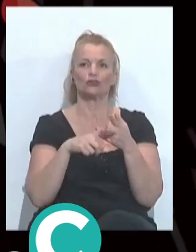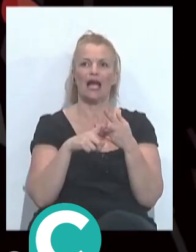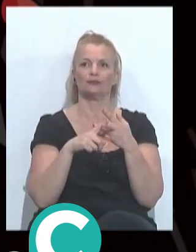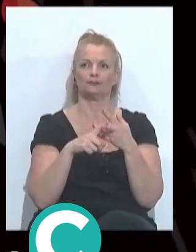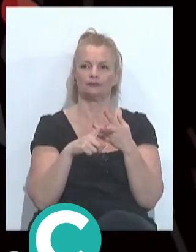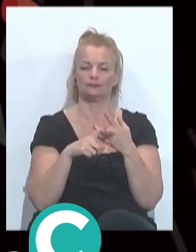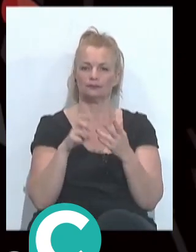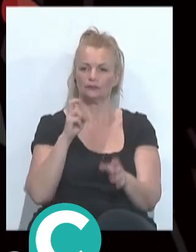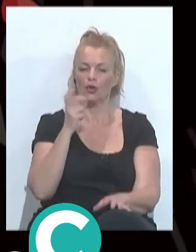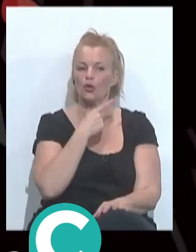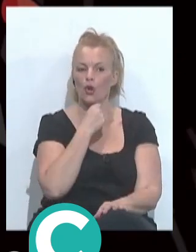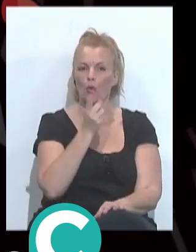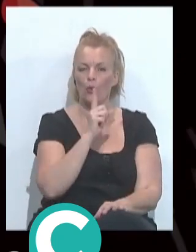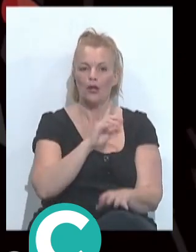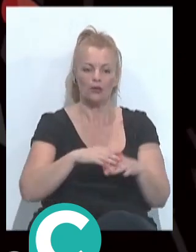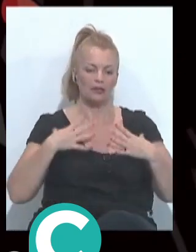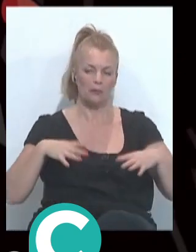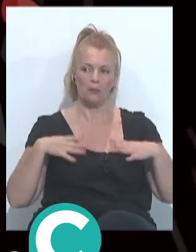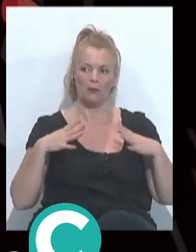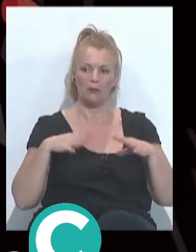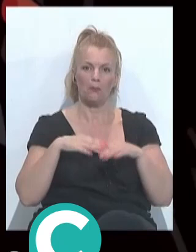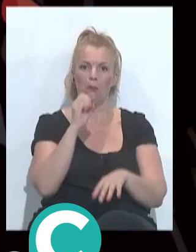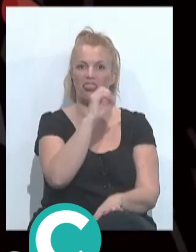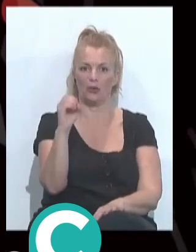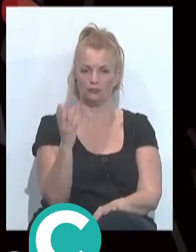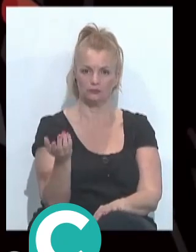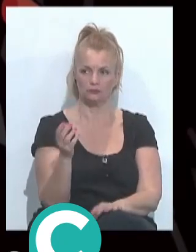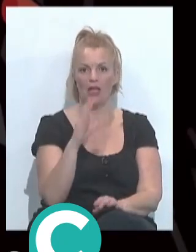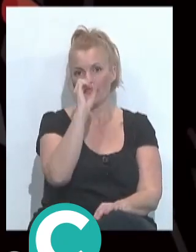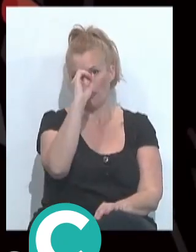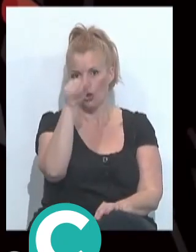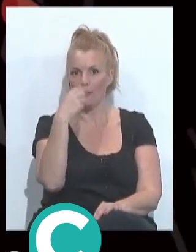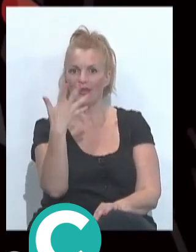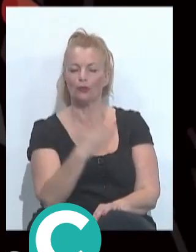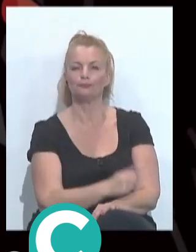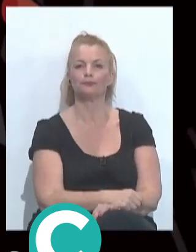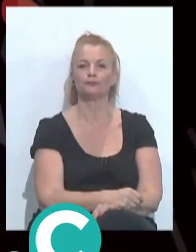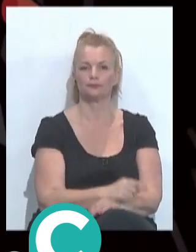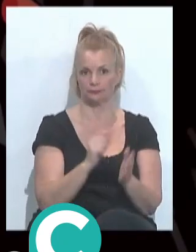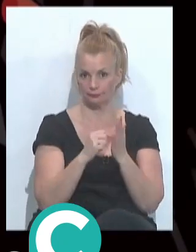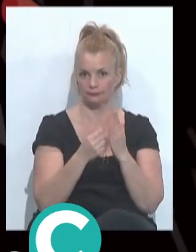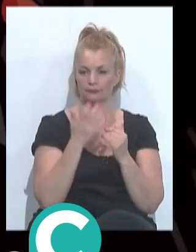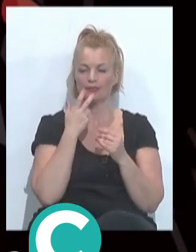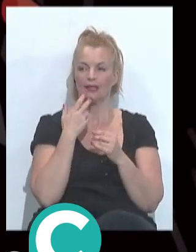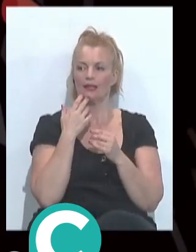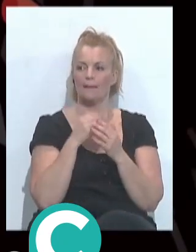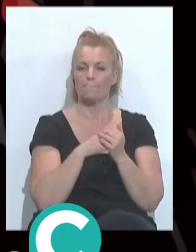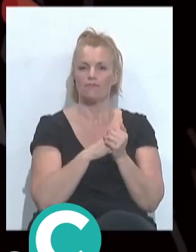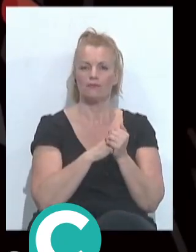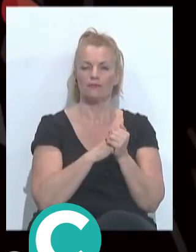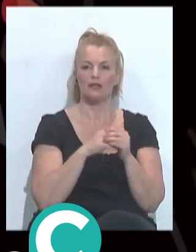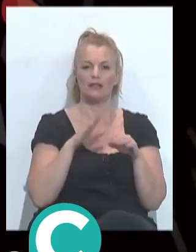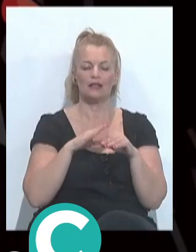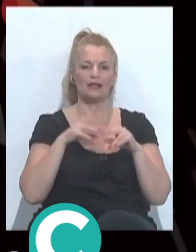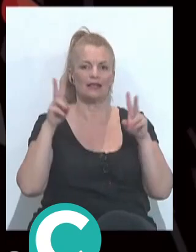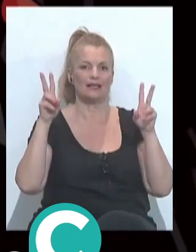ejemplo que no le gustó el tema del tipo hizo así y pum cero bueno cero con cinco en el caso del bizcocho directamente por